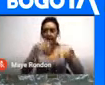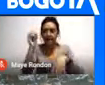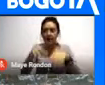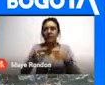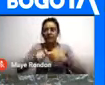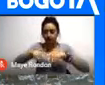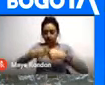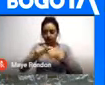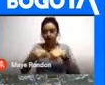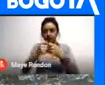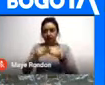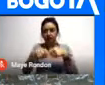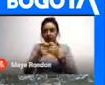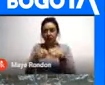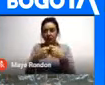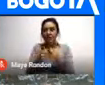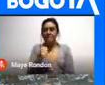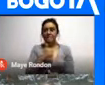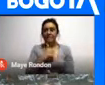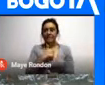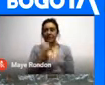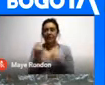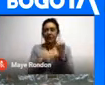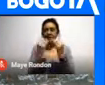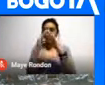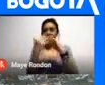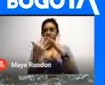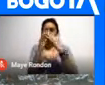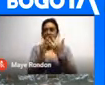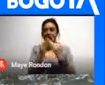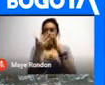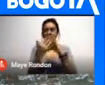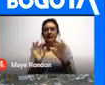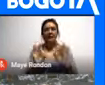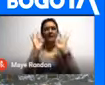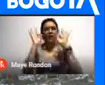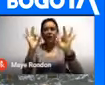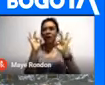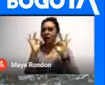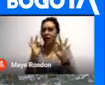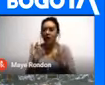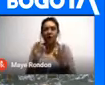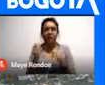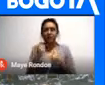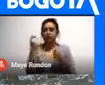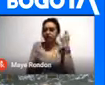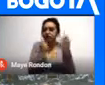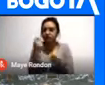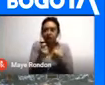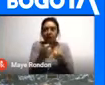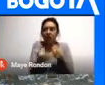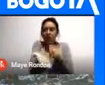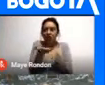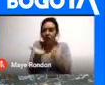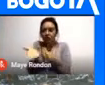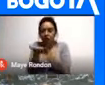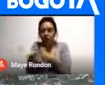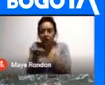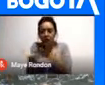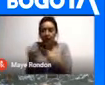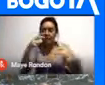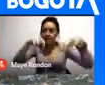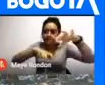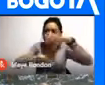Tejían mantas De algodón Construían sus casas De madera y paja En eran excelentes Orfebres Comerciaban Mediante el trueque Tenían minas De oro